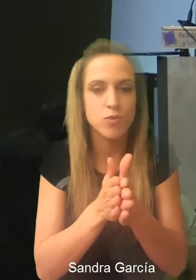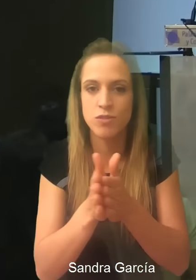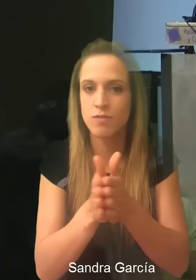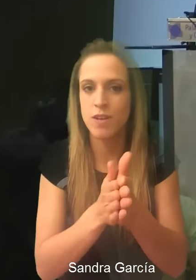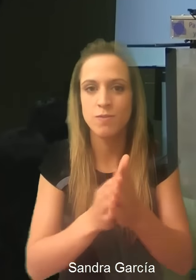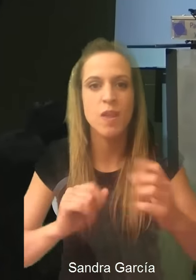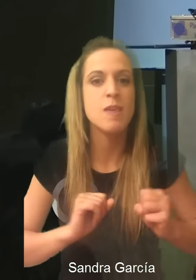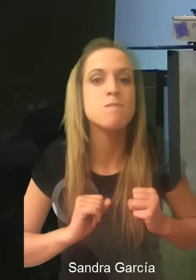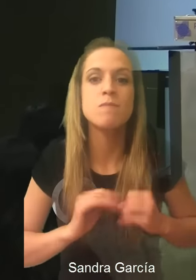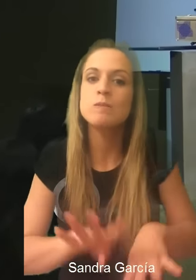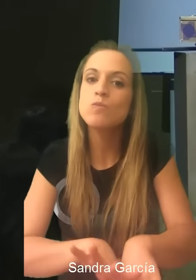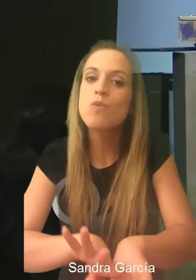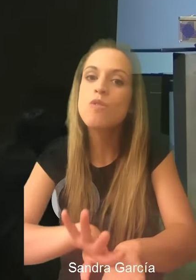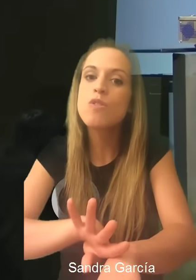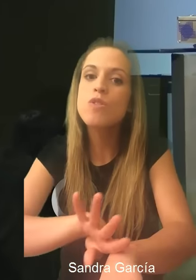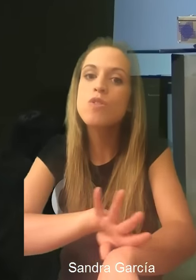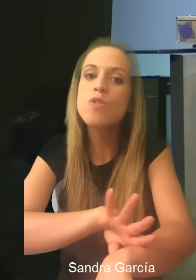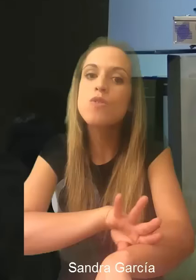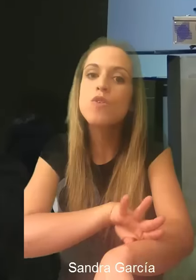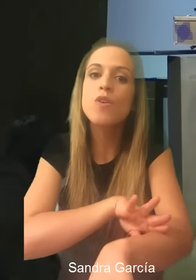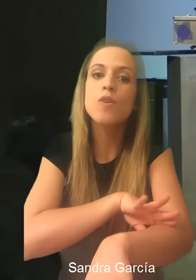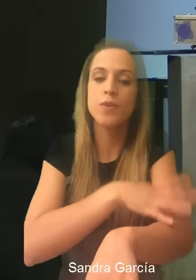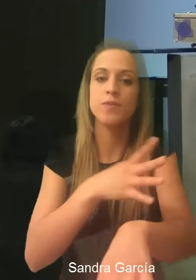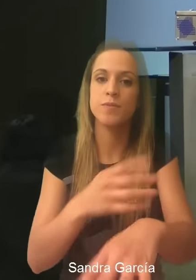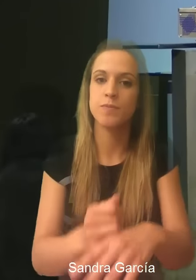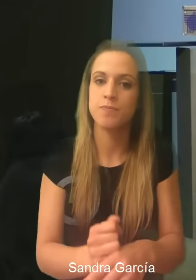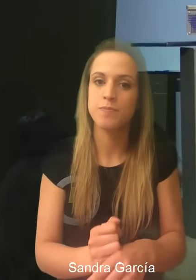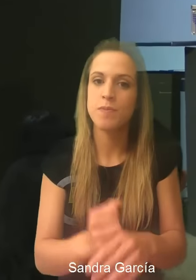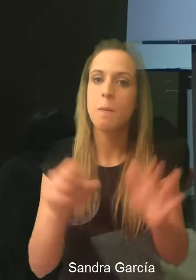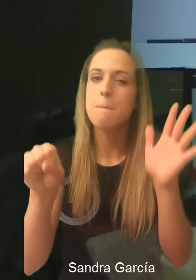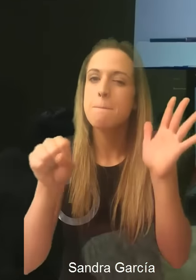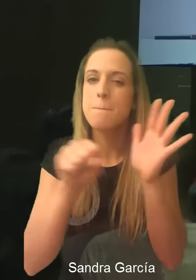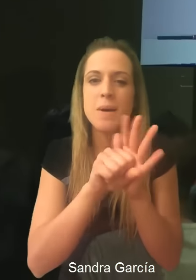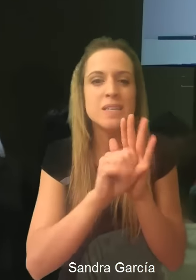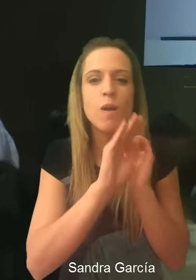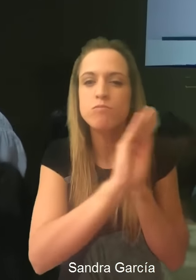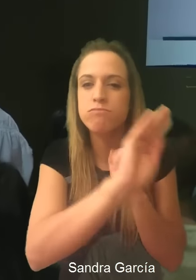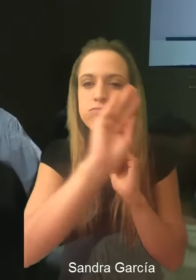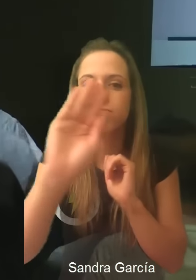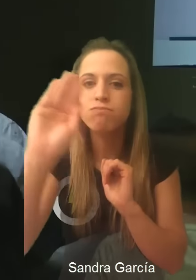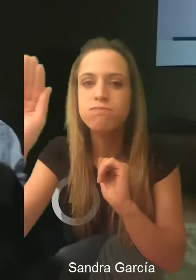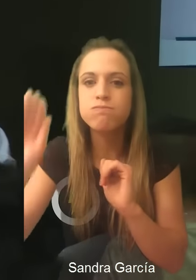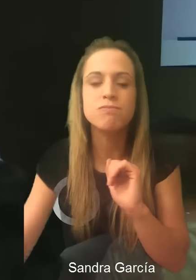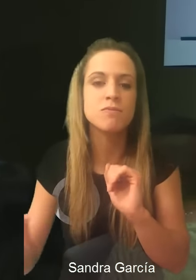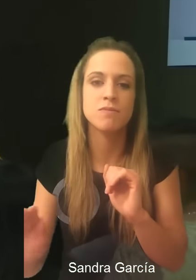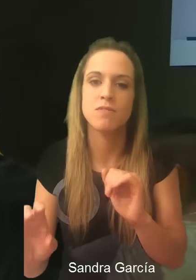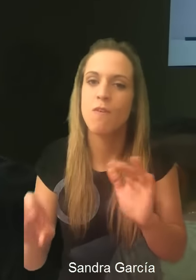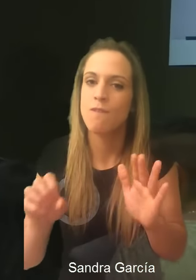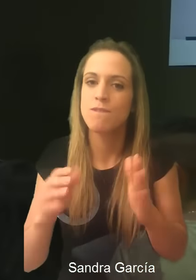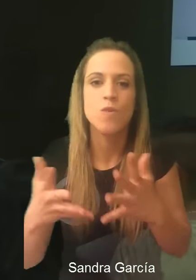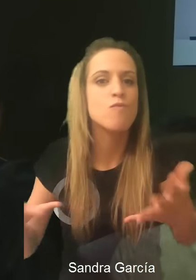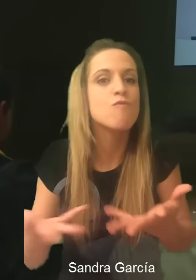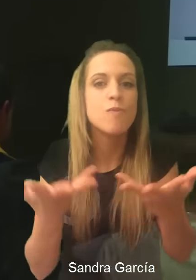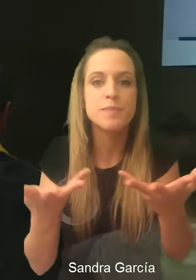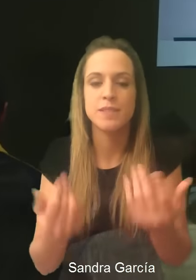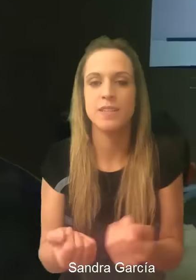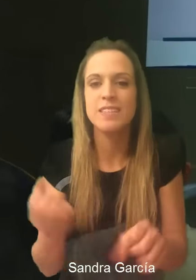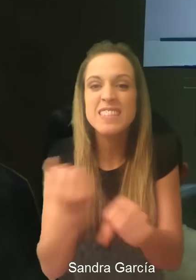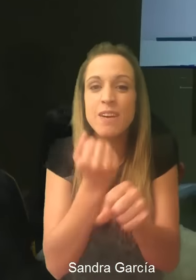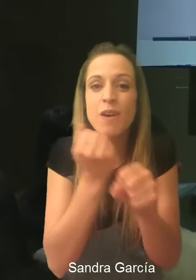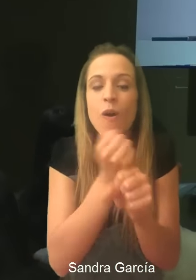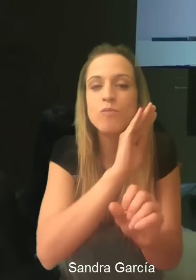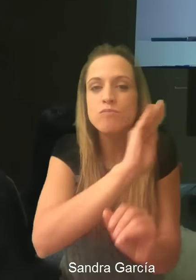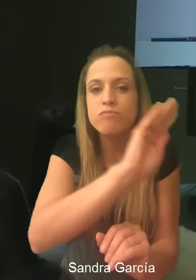Motivaros, motivaros, emocionaros. Fomentar vuestra propia marca. Cread vuestro propio